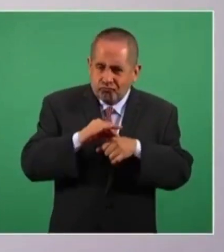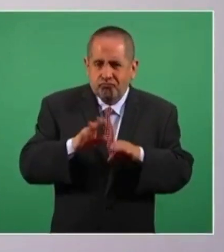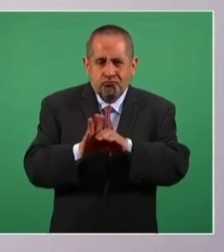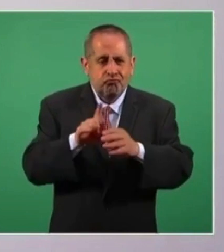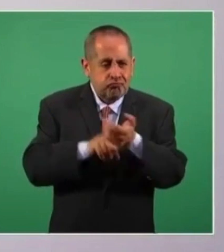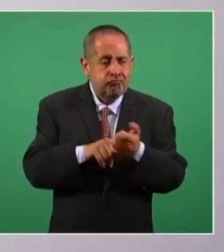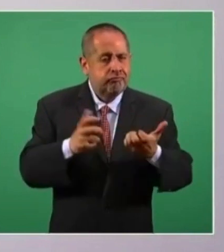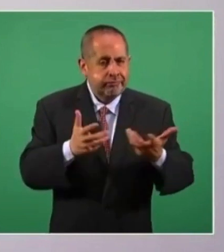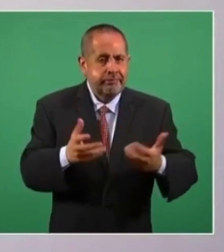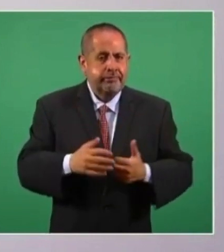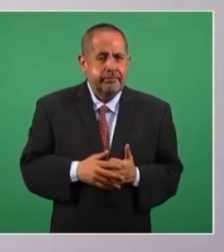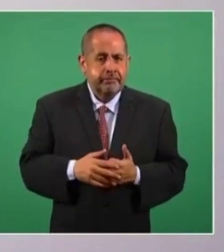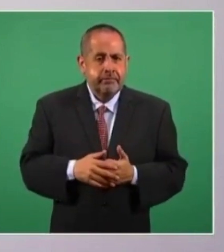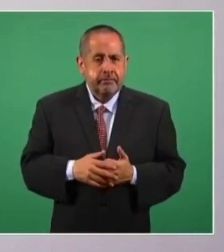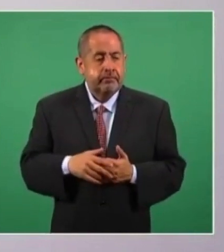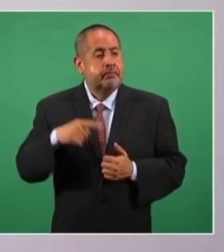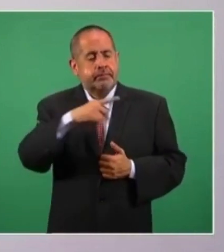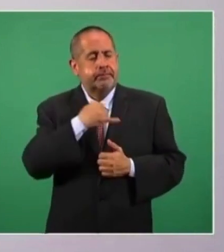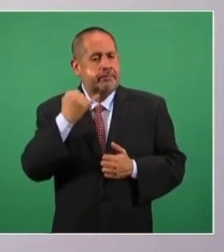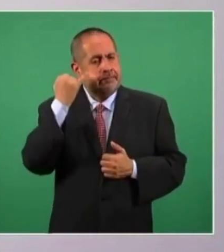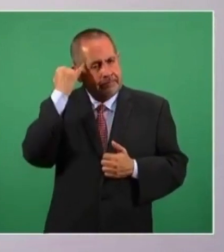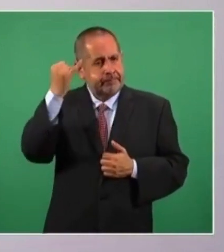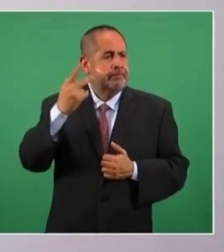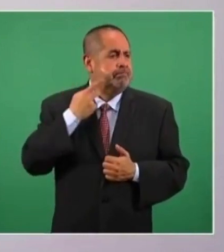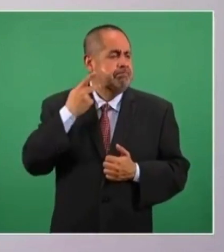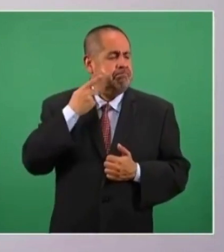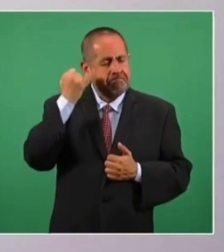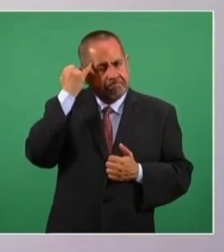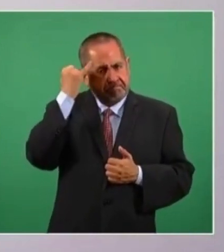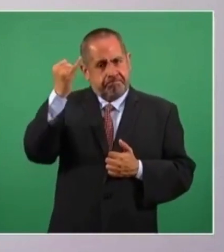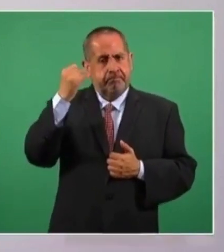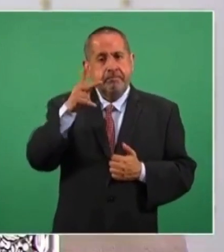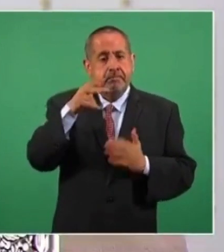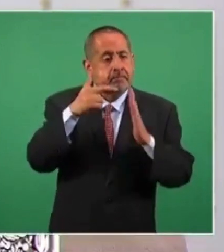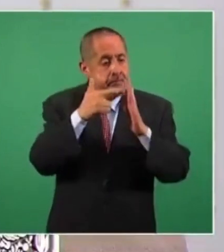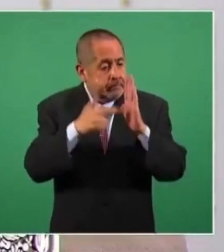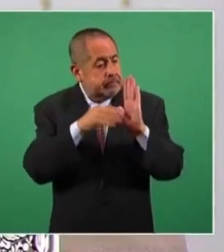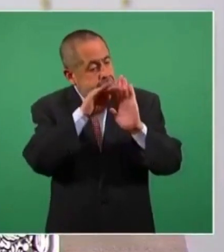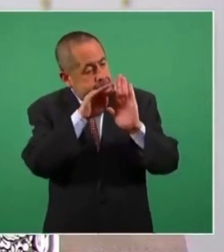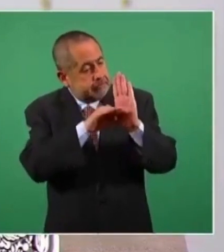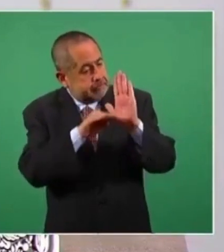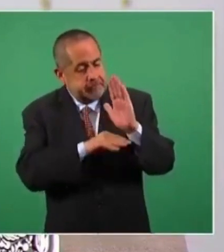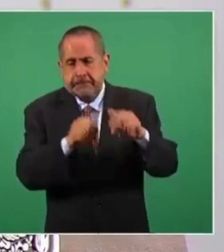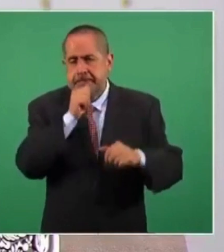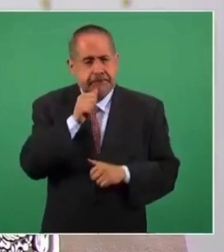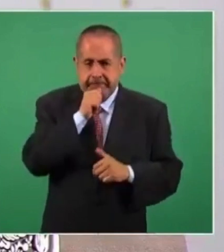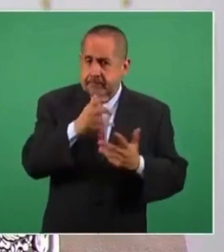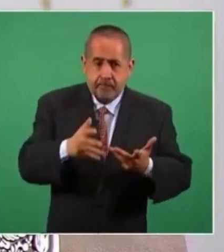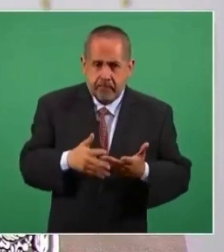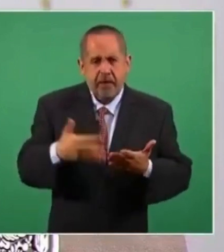que es un lineamiento de política todavía, falta